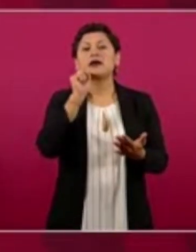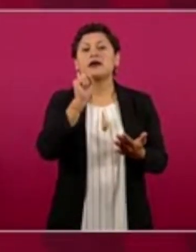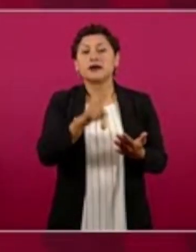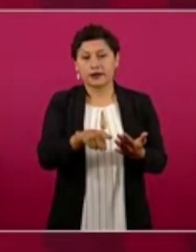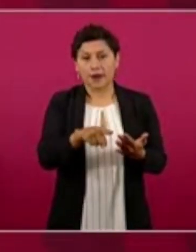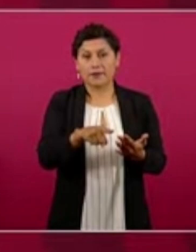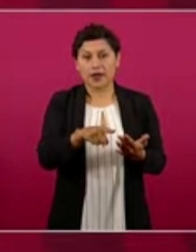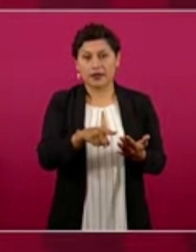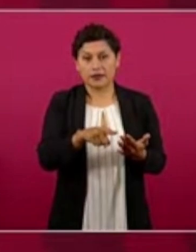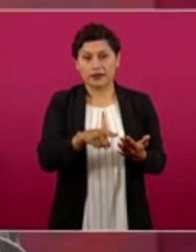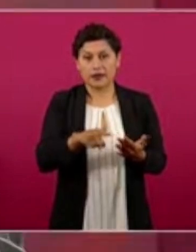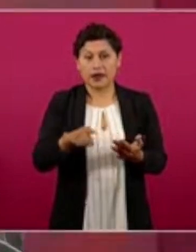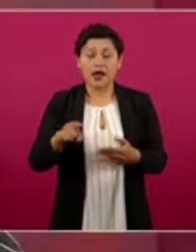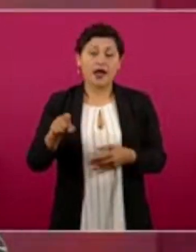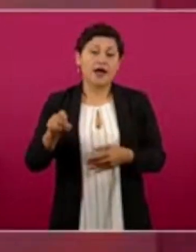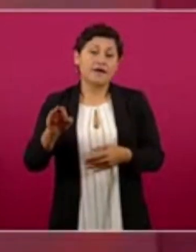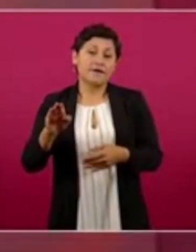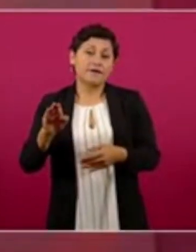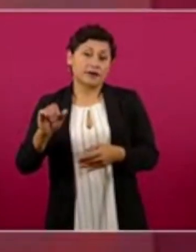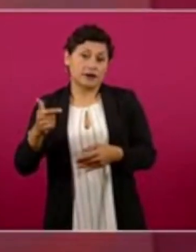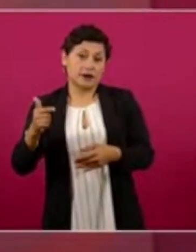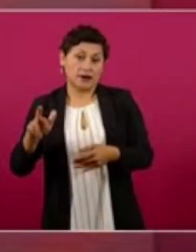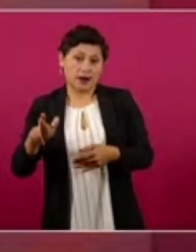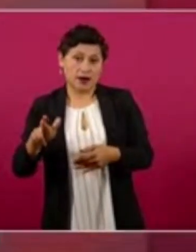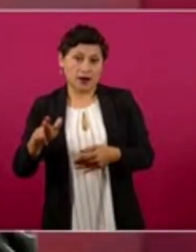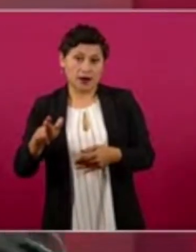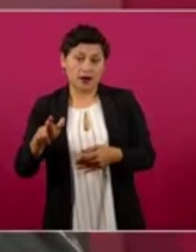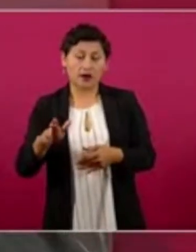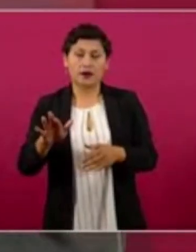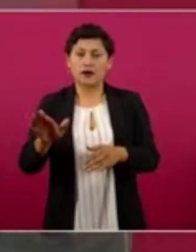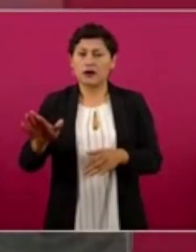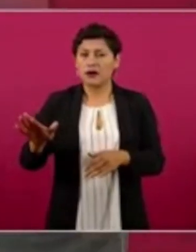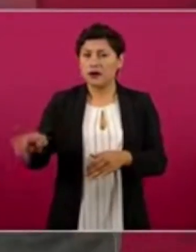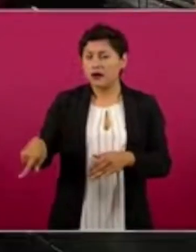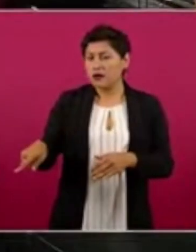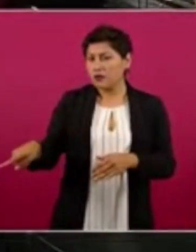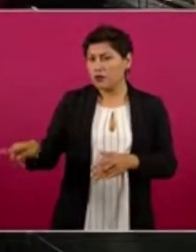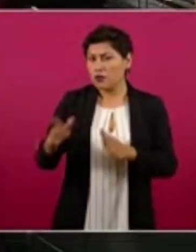él sostiene… A ver si pones.